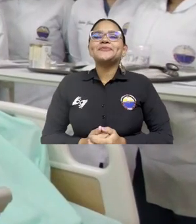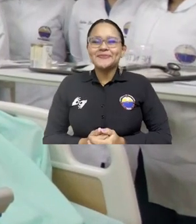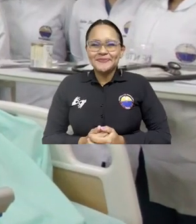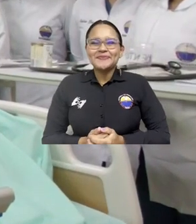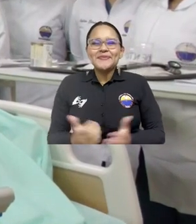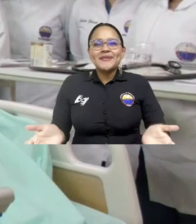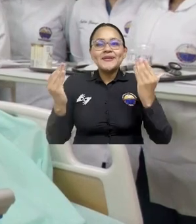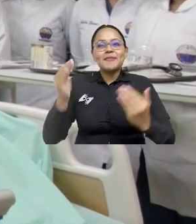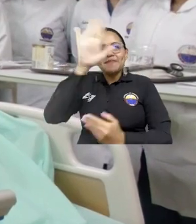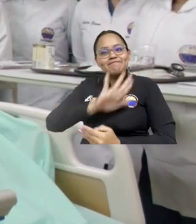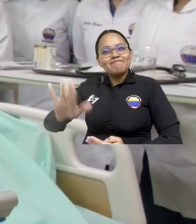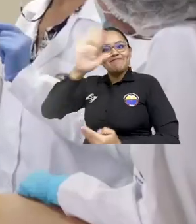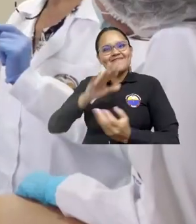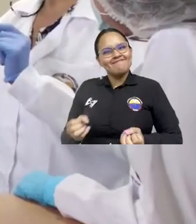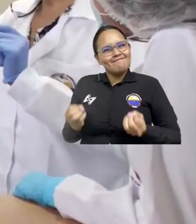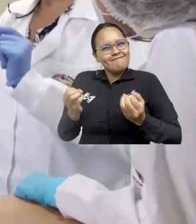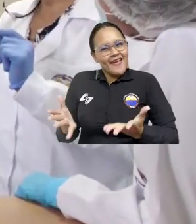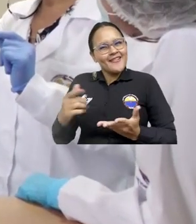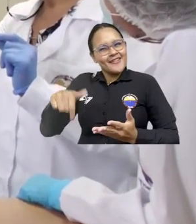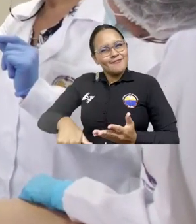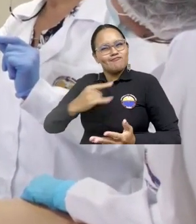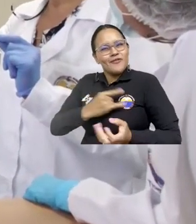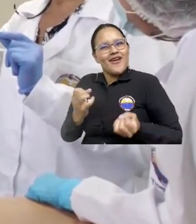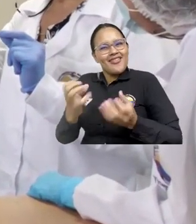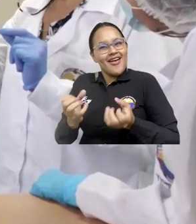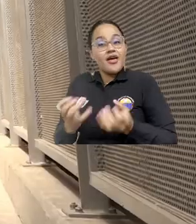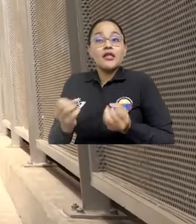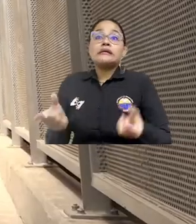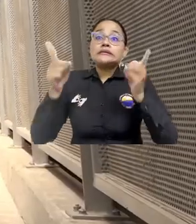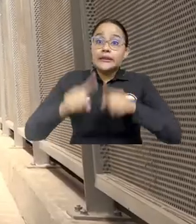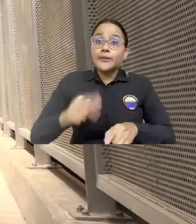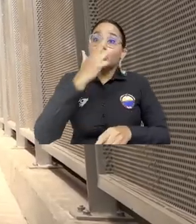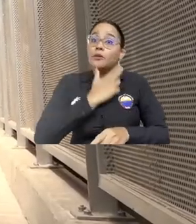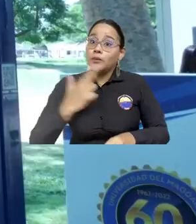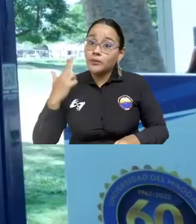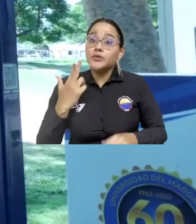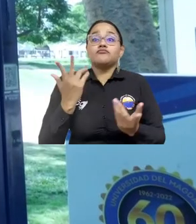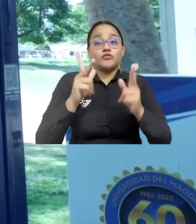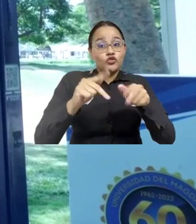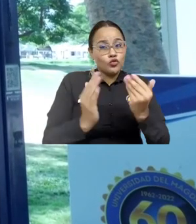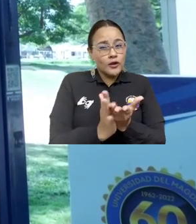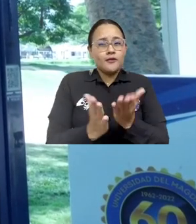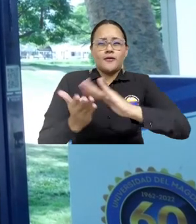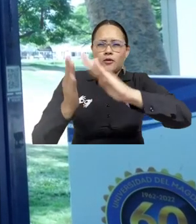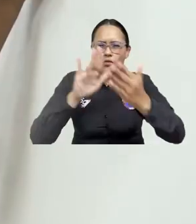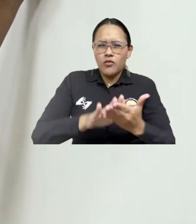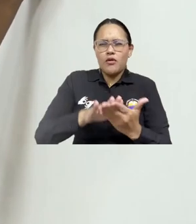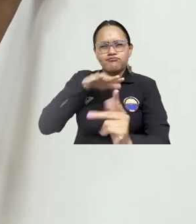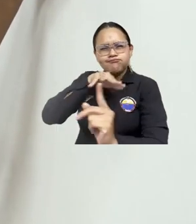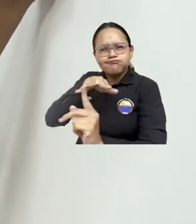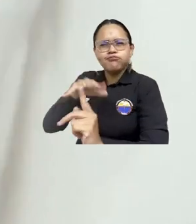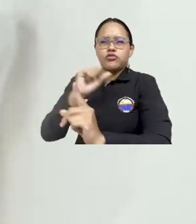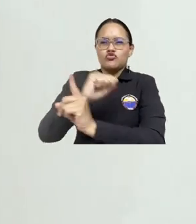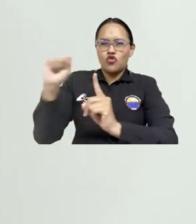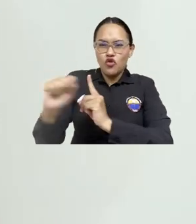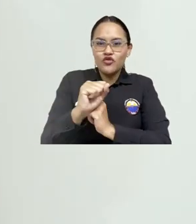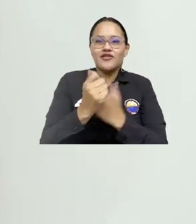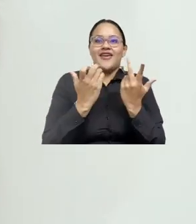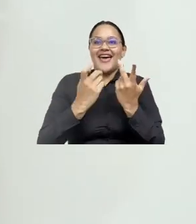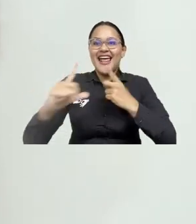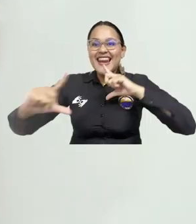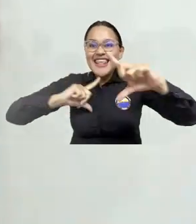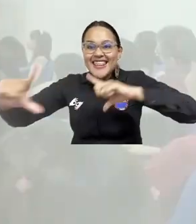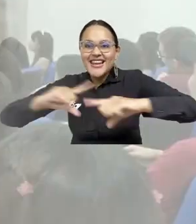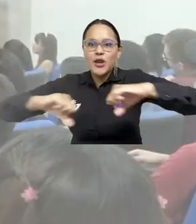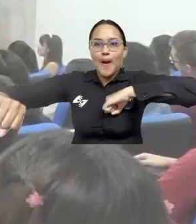Devolverle al territorio lo aportado desde la Academia, comprometer a los estudiantes con las comunidades, aportar al servicio social, formar